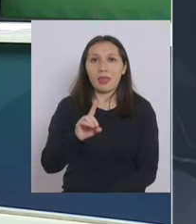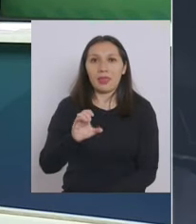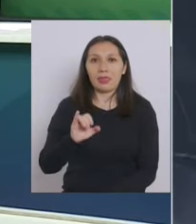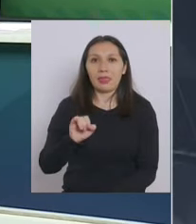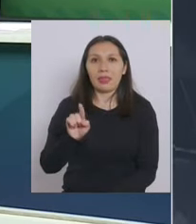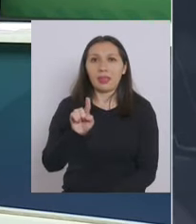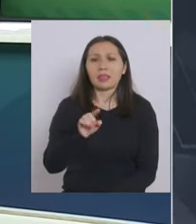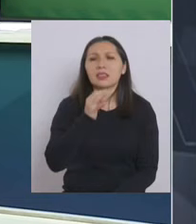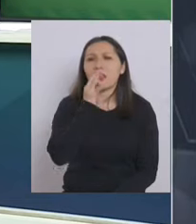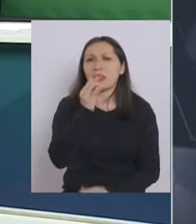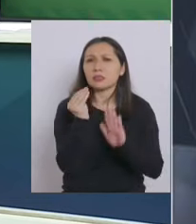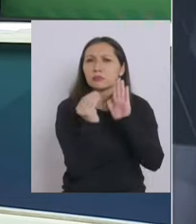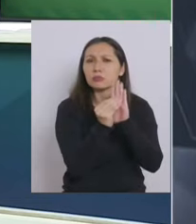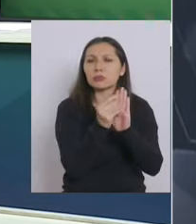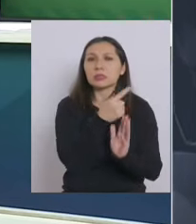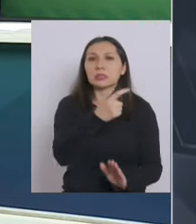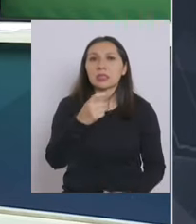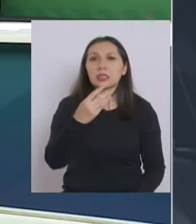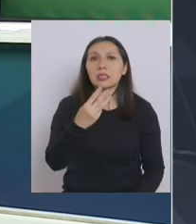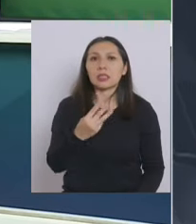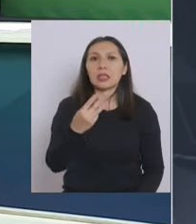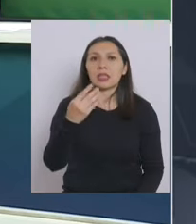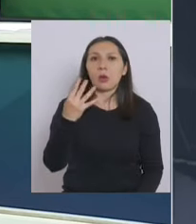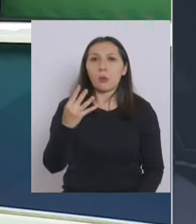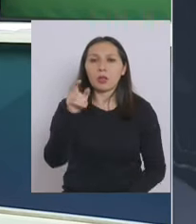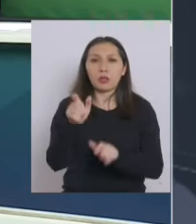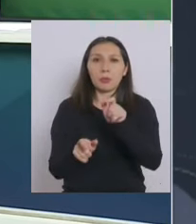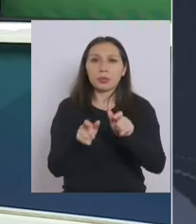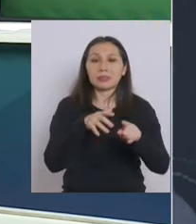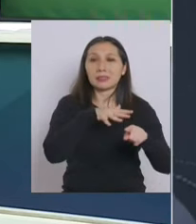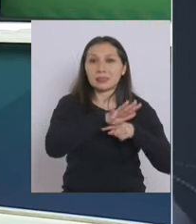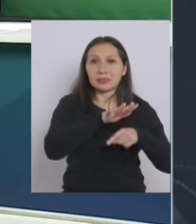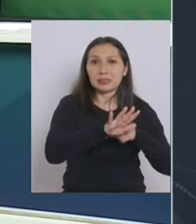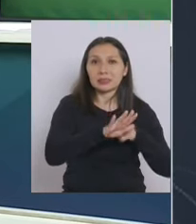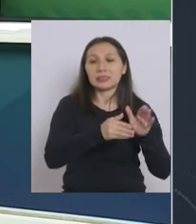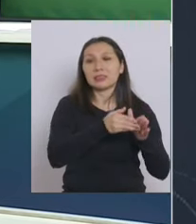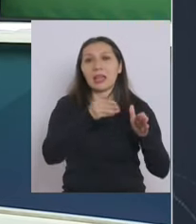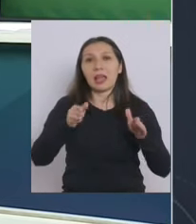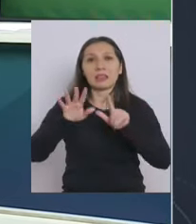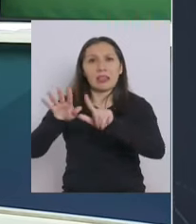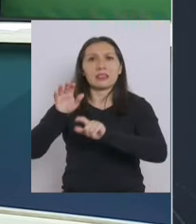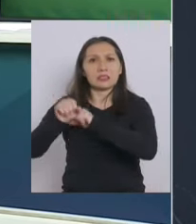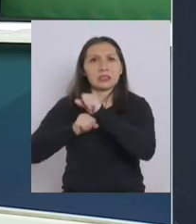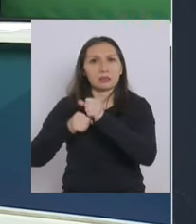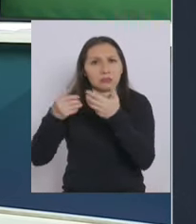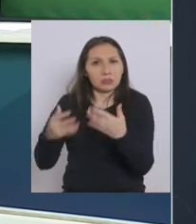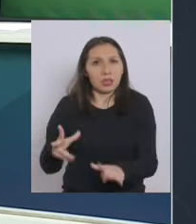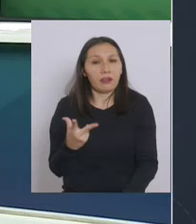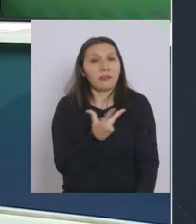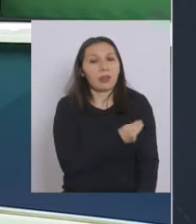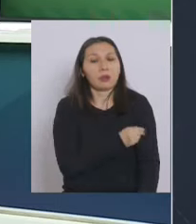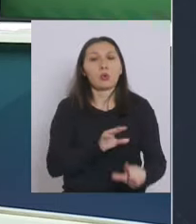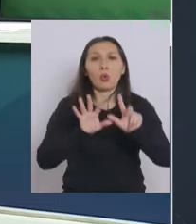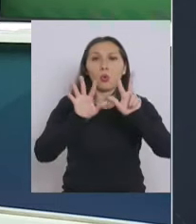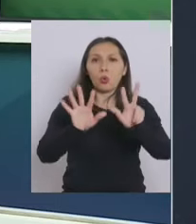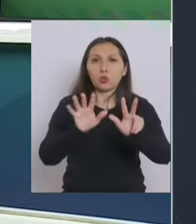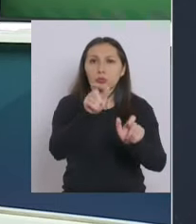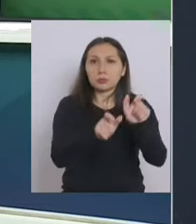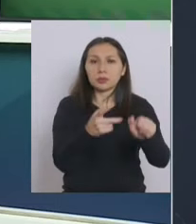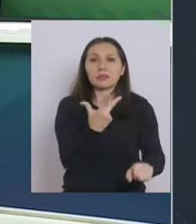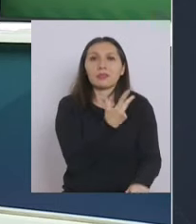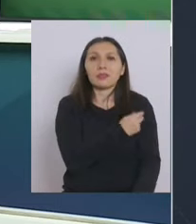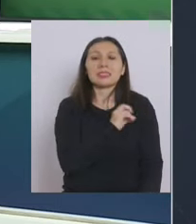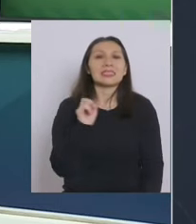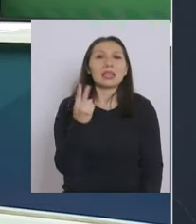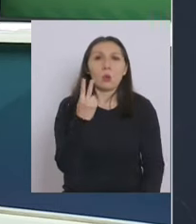aparecen 134 personas entre 15 y 17 años vacunadas 8 han sido vacunados con